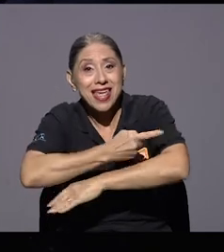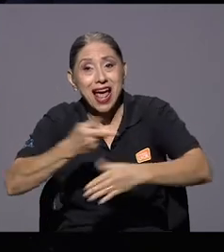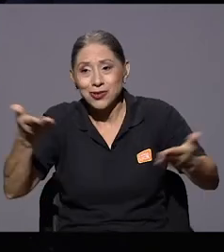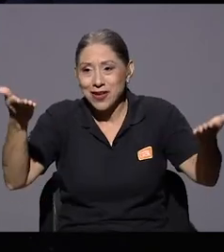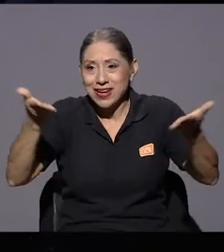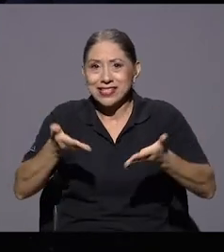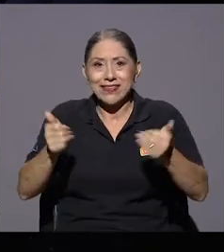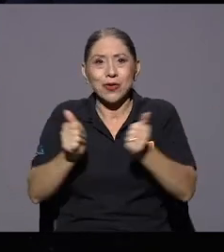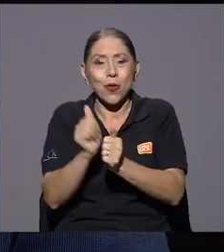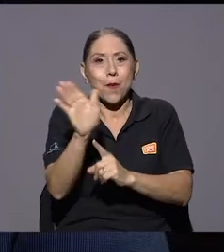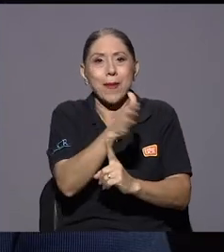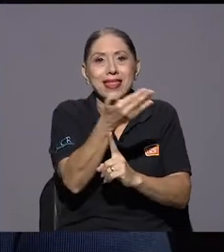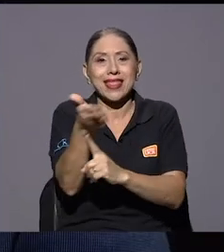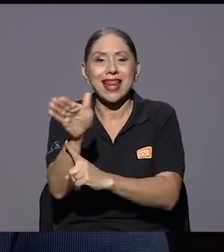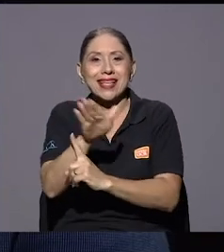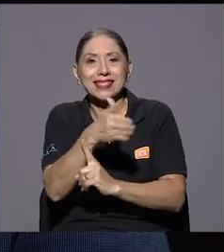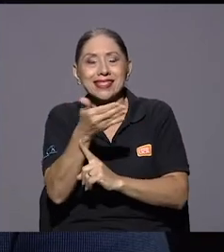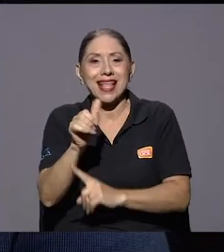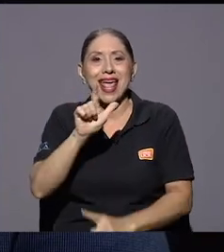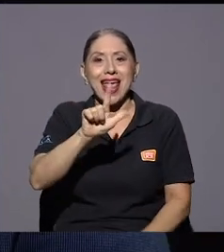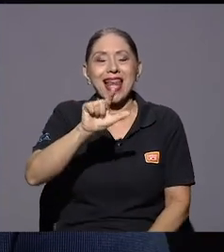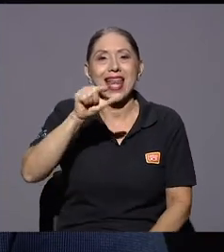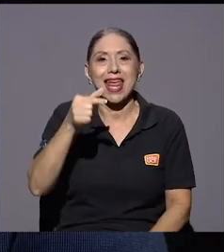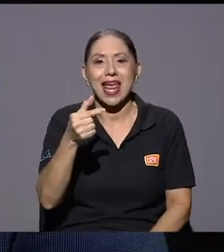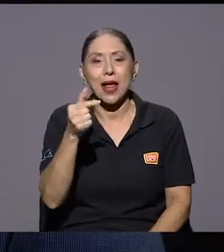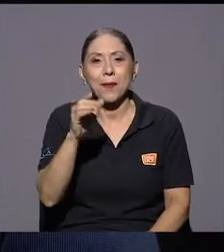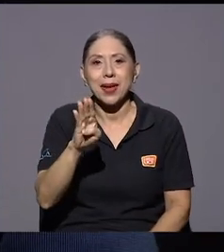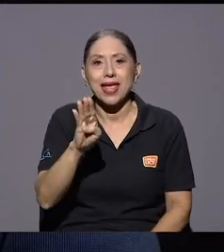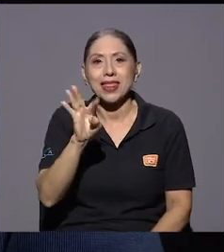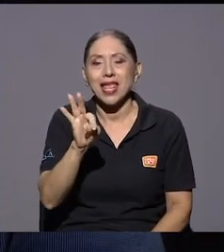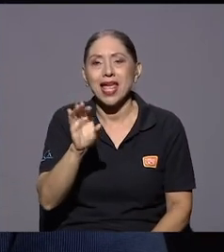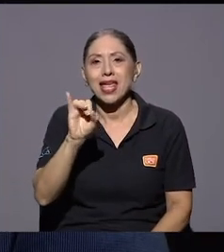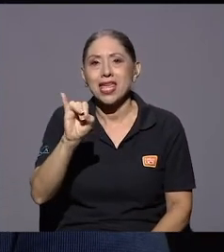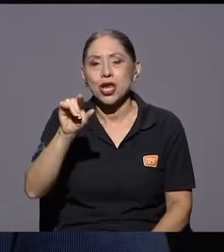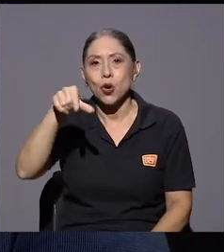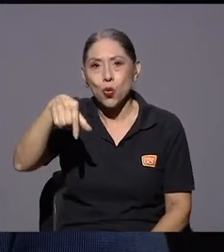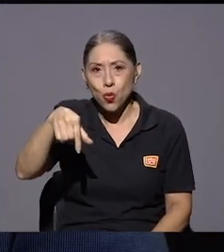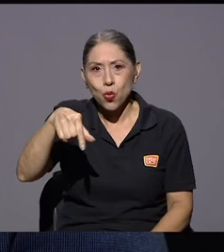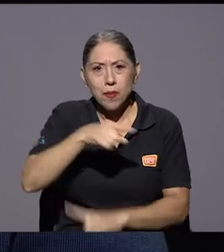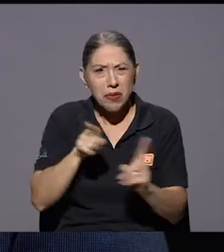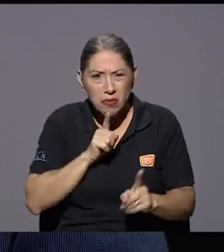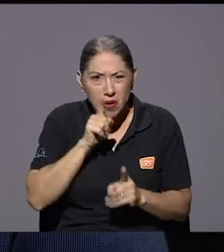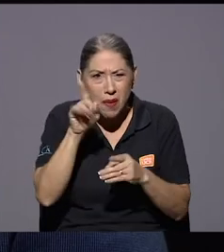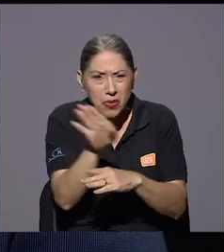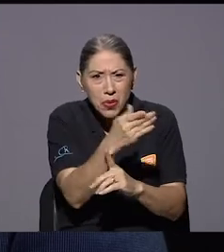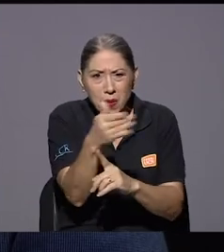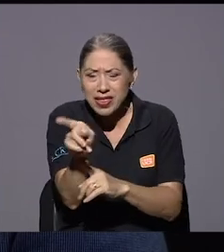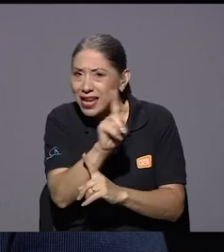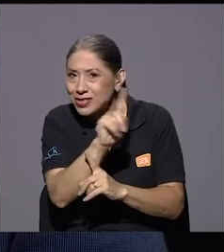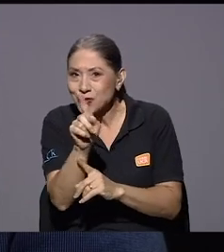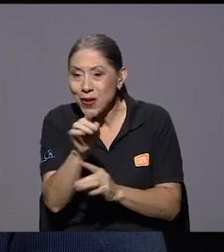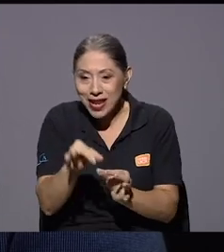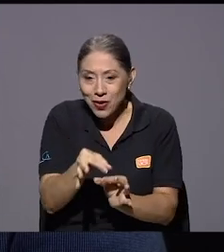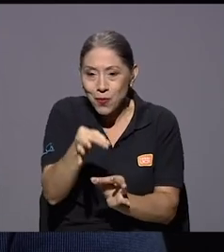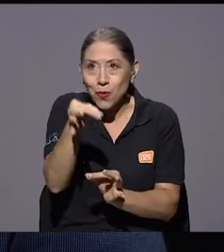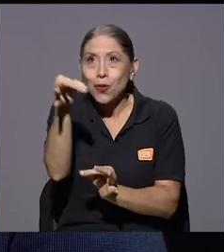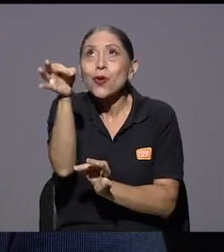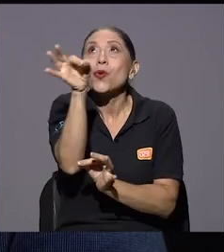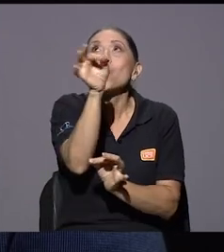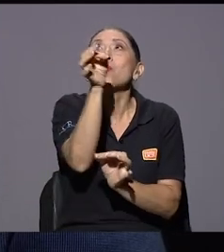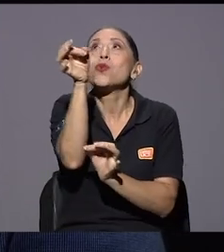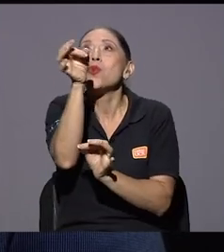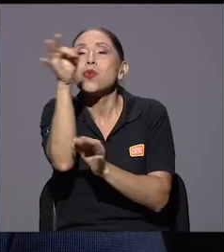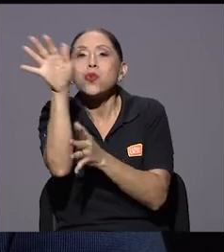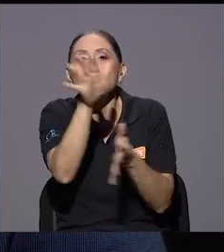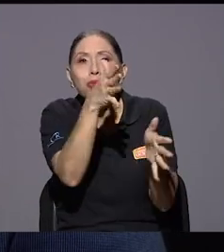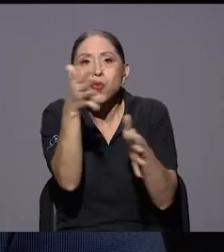LGBTIQ y esas banderas en realidad eran unos cometas ese te lo pongo porque también yo